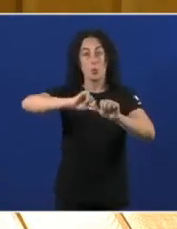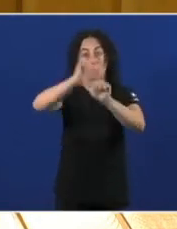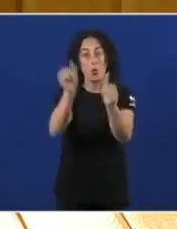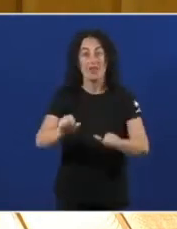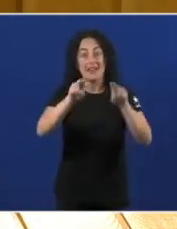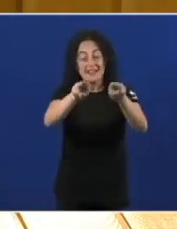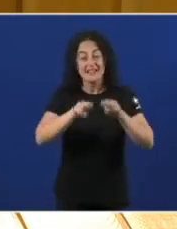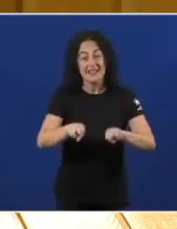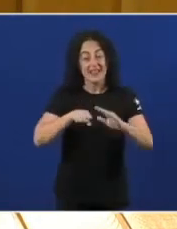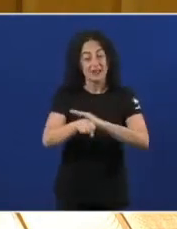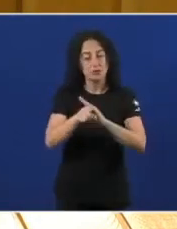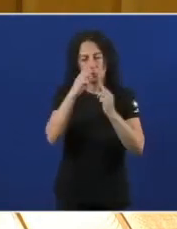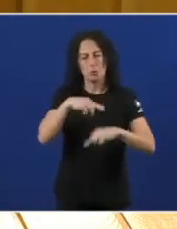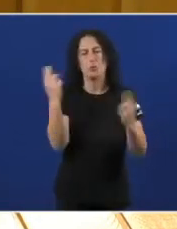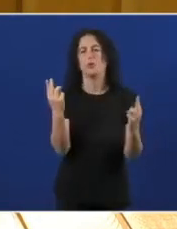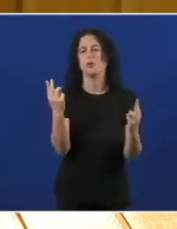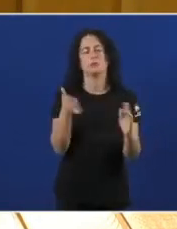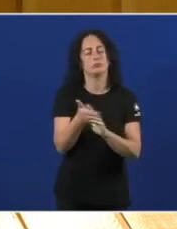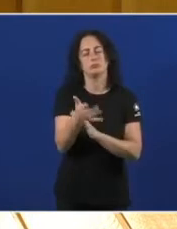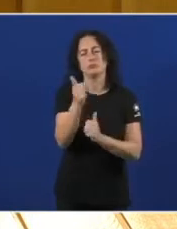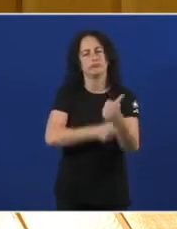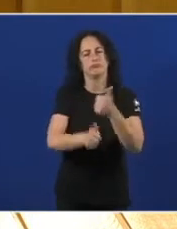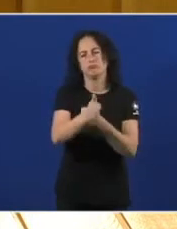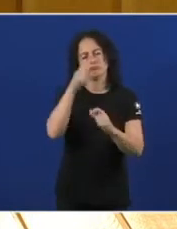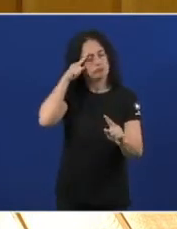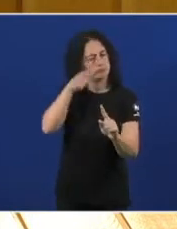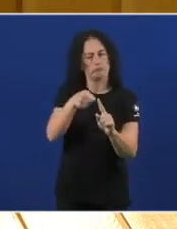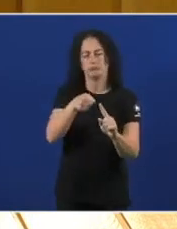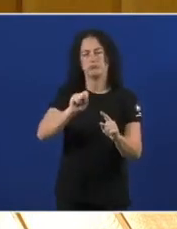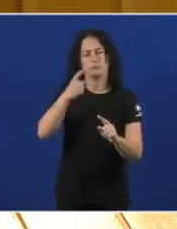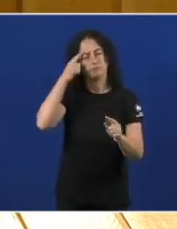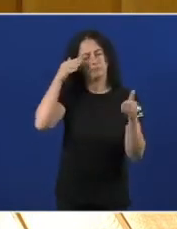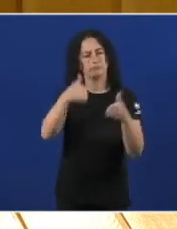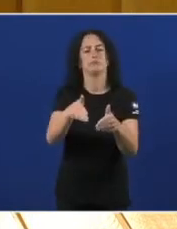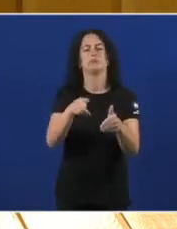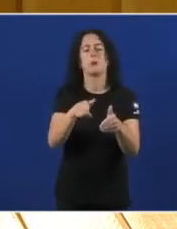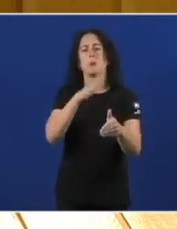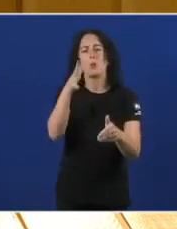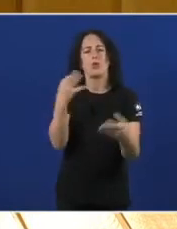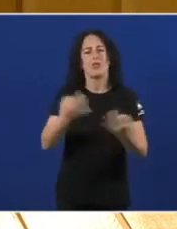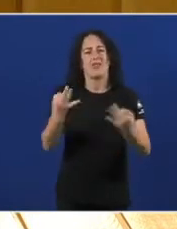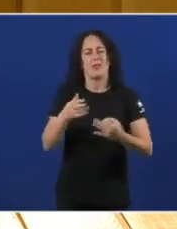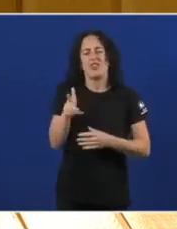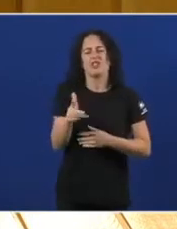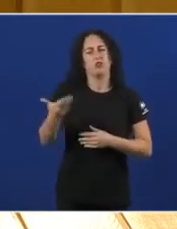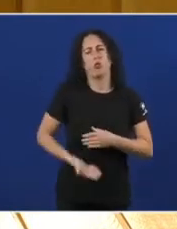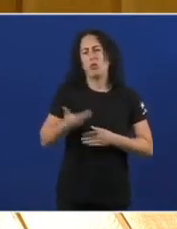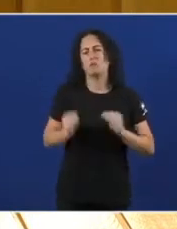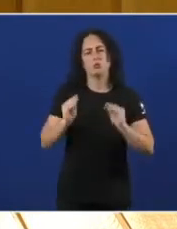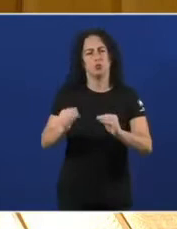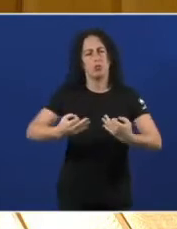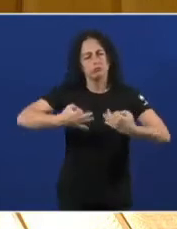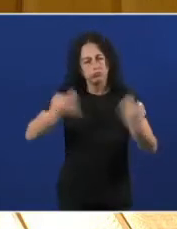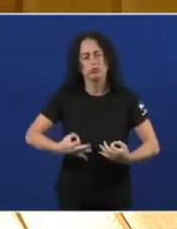residencias De xestión pública Un elemento Central Porque hai que garantizar Un dereito fundamental A unha